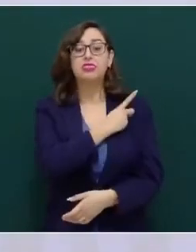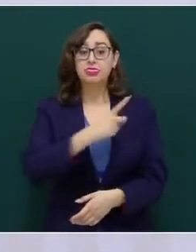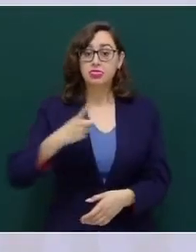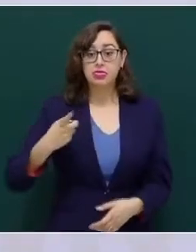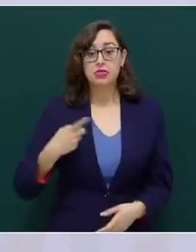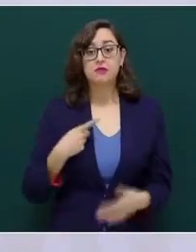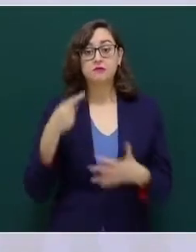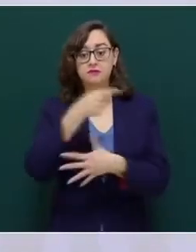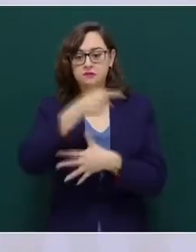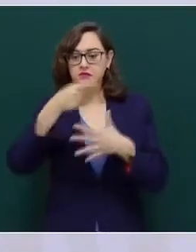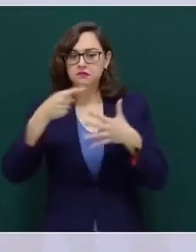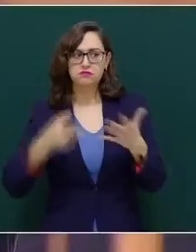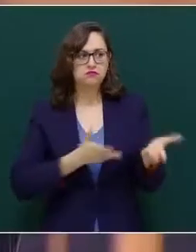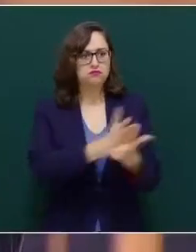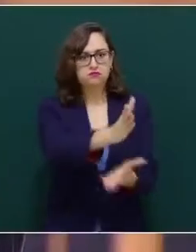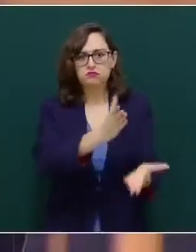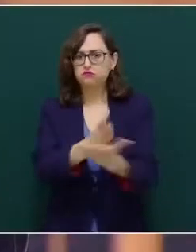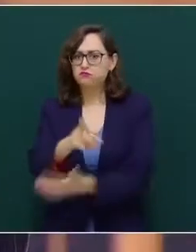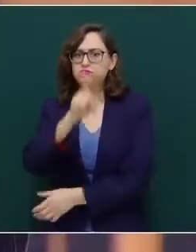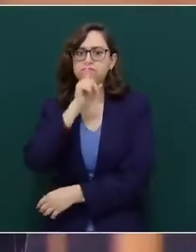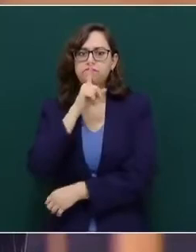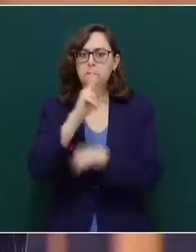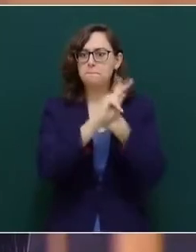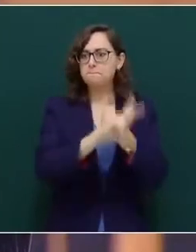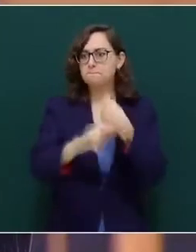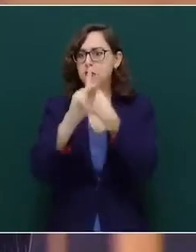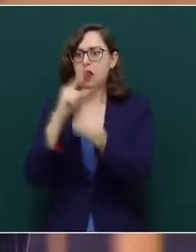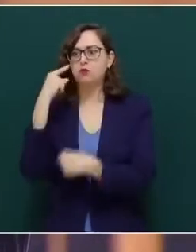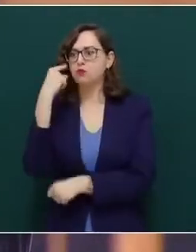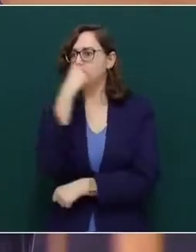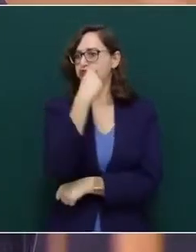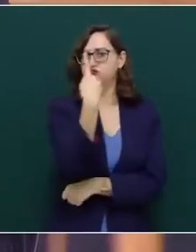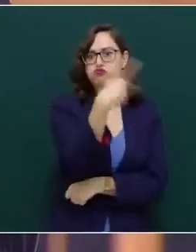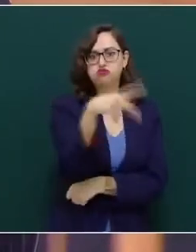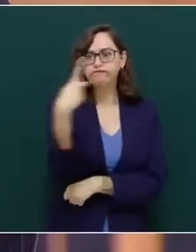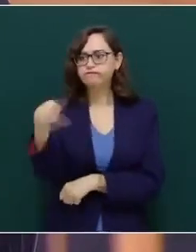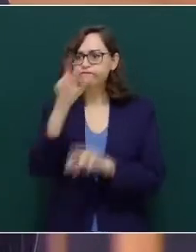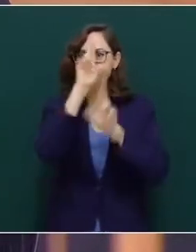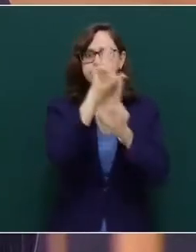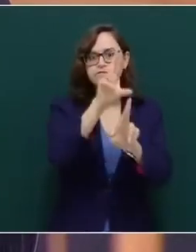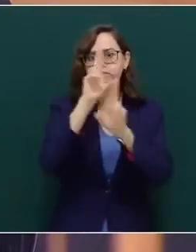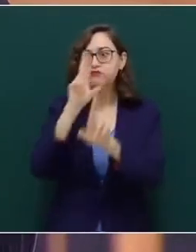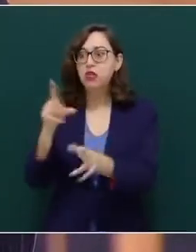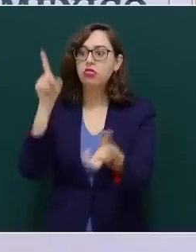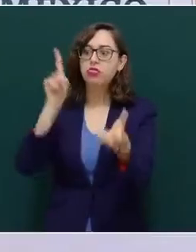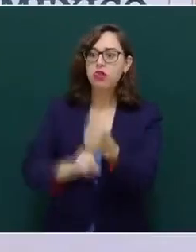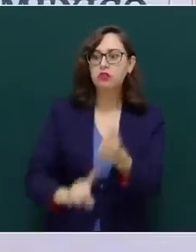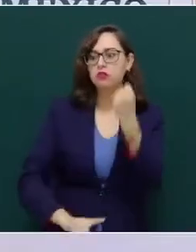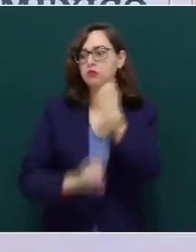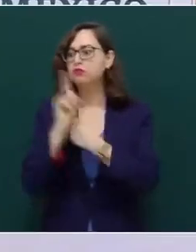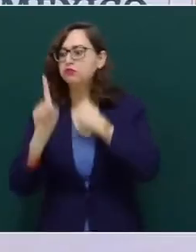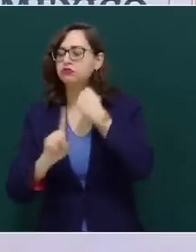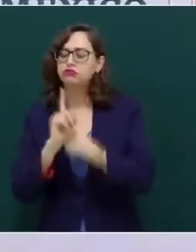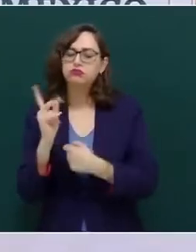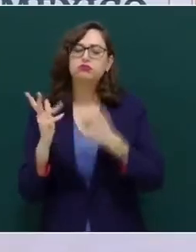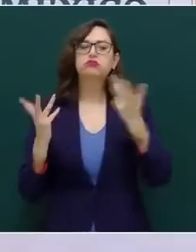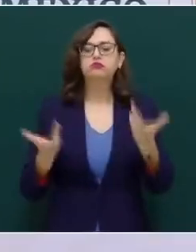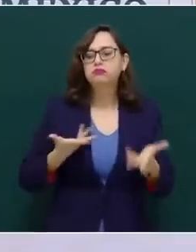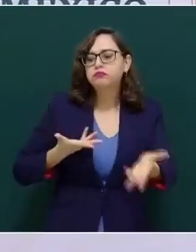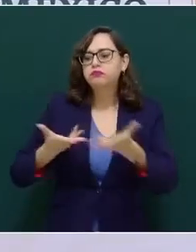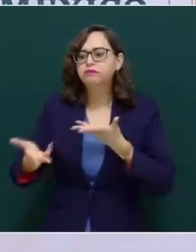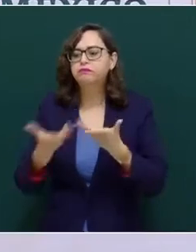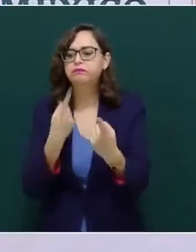autodeterminación de los pueblos y solución pacífica de las controversias. Iniciemos en nuestro